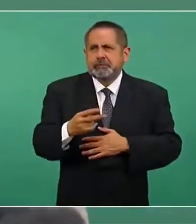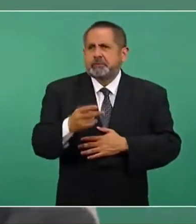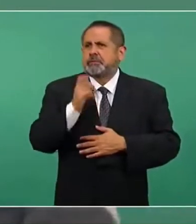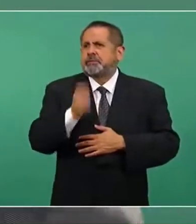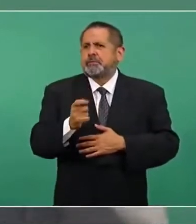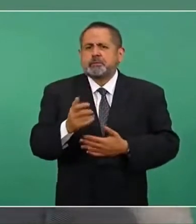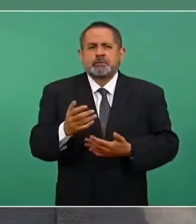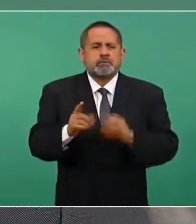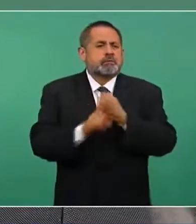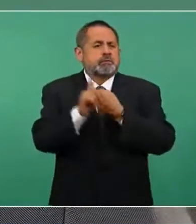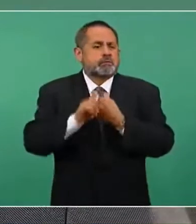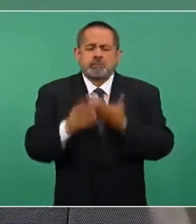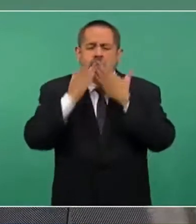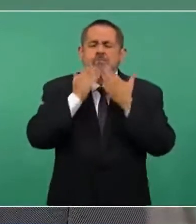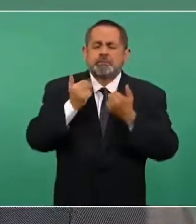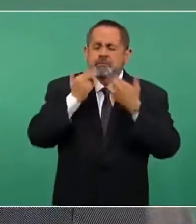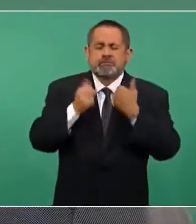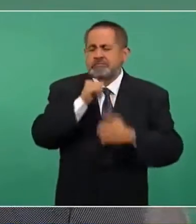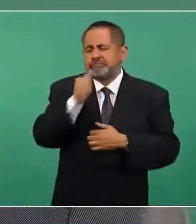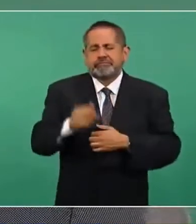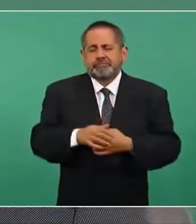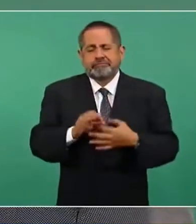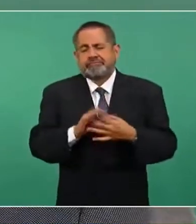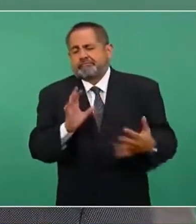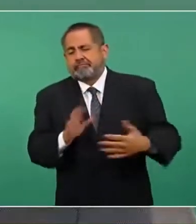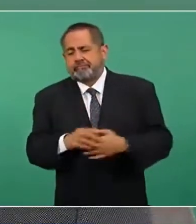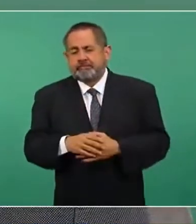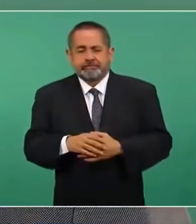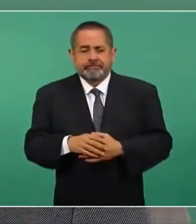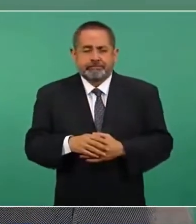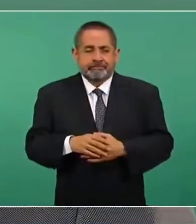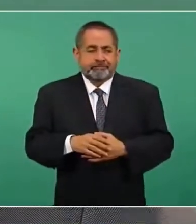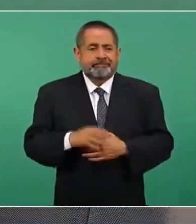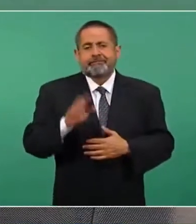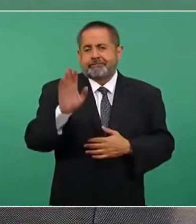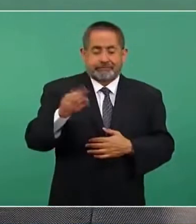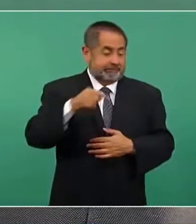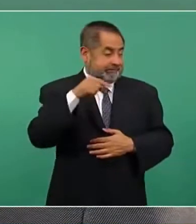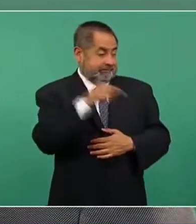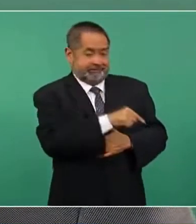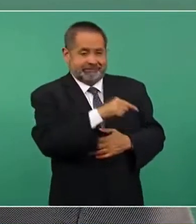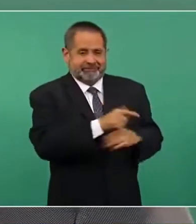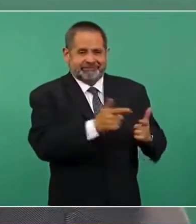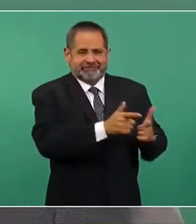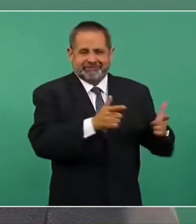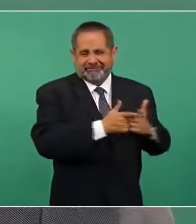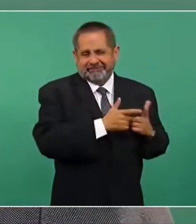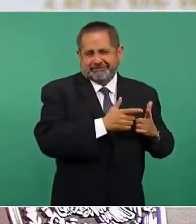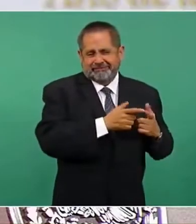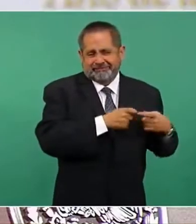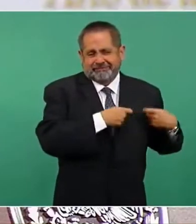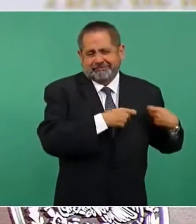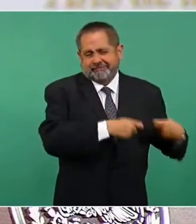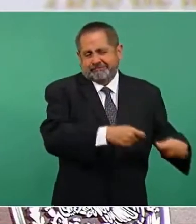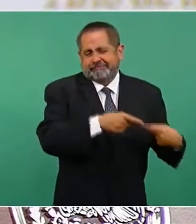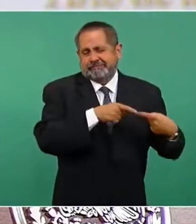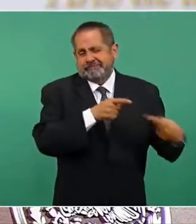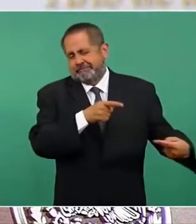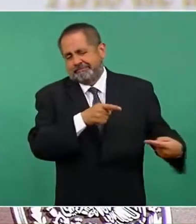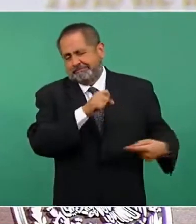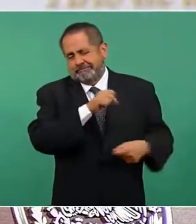problema. Quisieran nuestros adversarios, los conservadores,